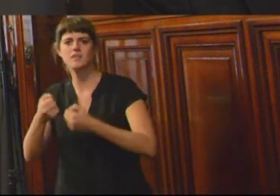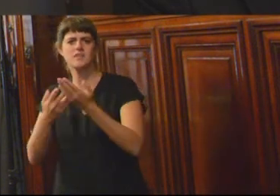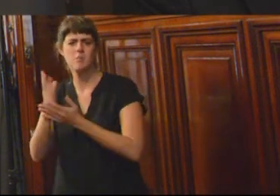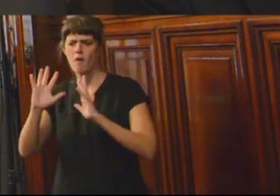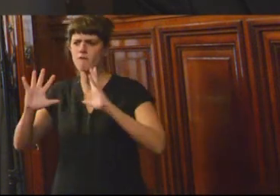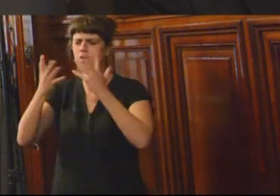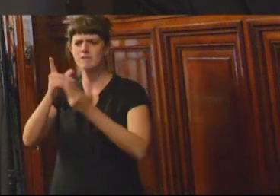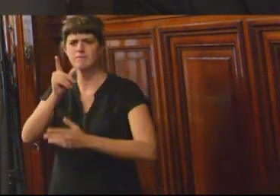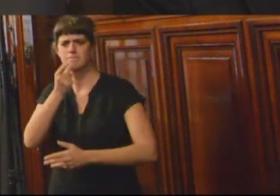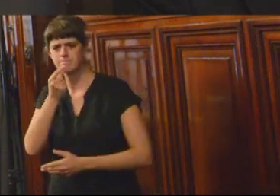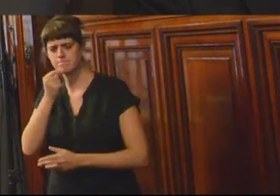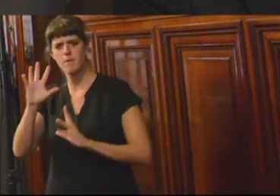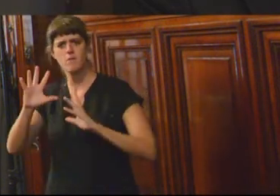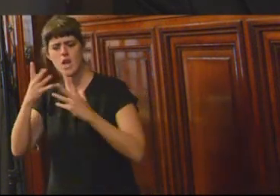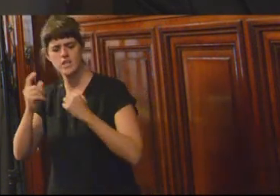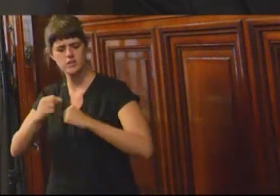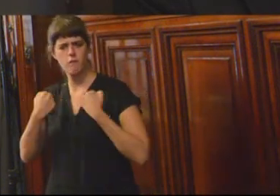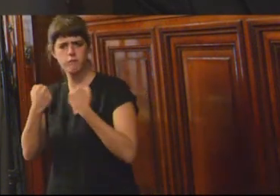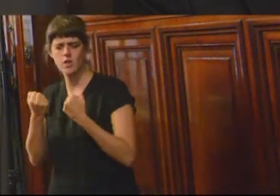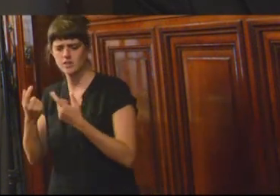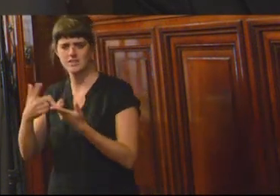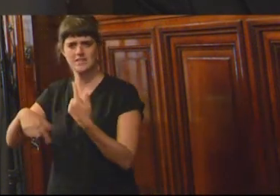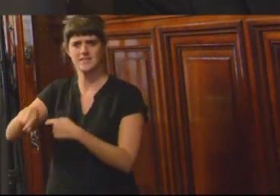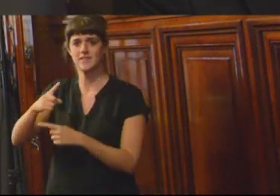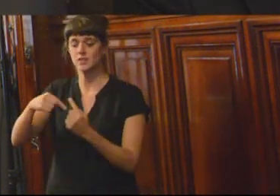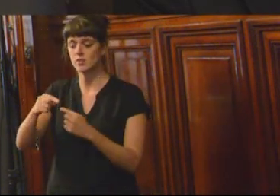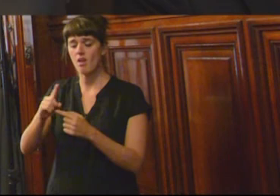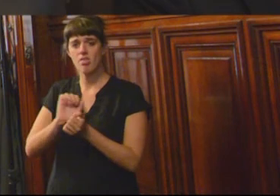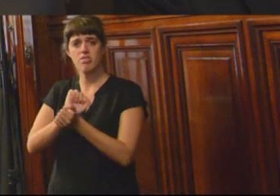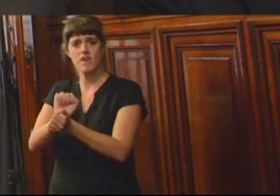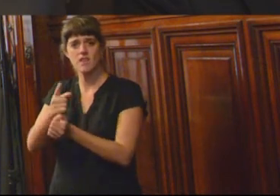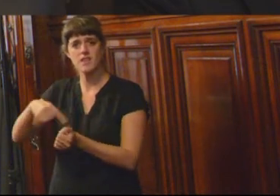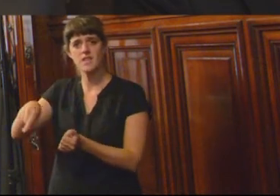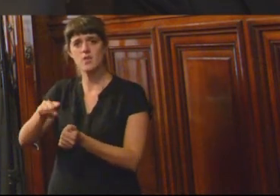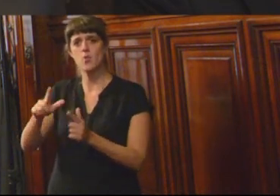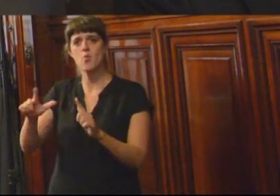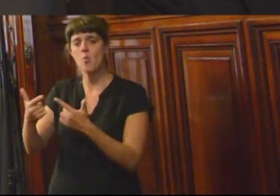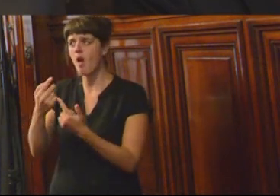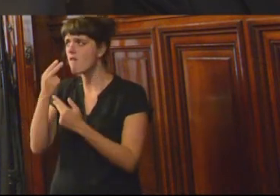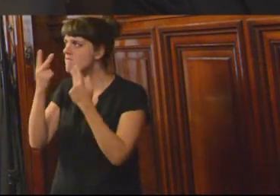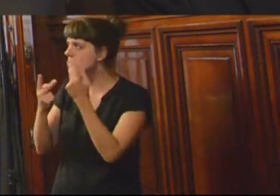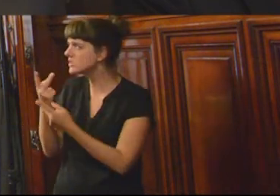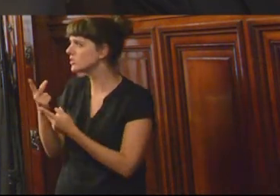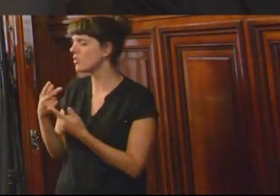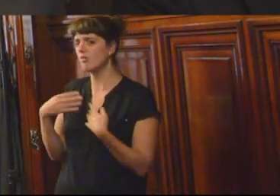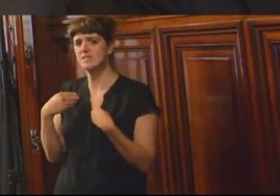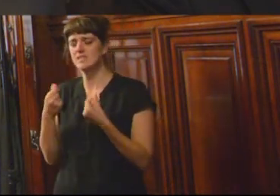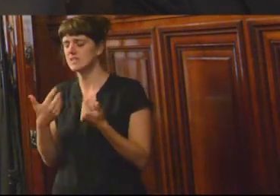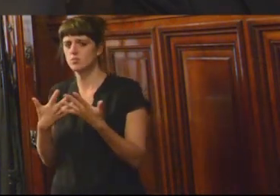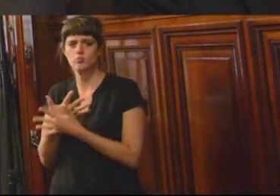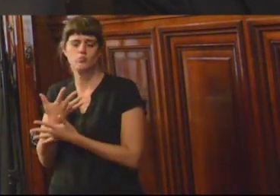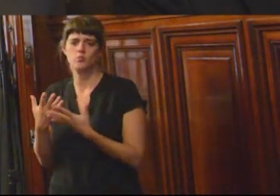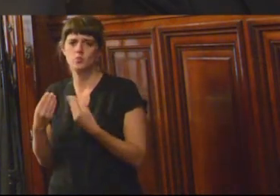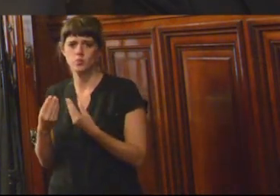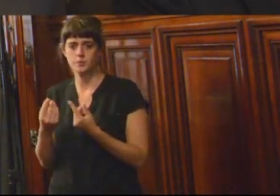permite a los detenidos tener una visión como por lo menos la tienen en estos tipos de penales. sea, el